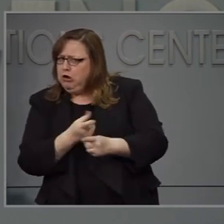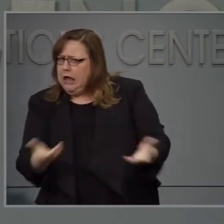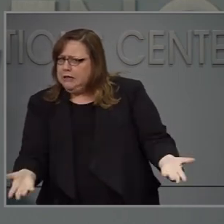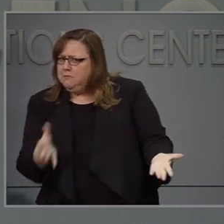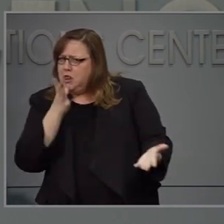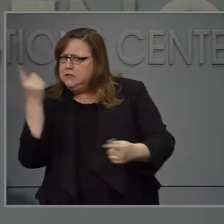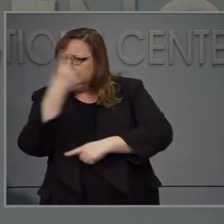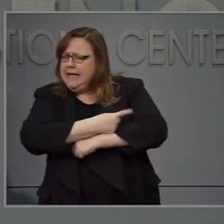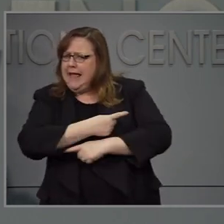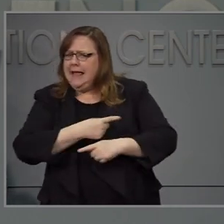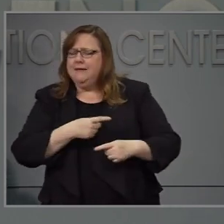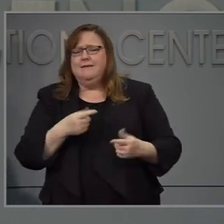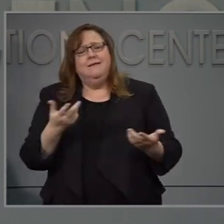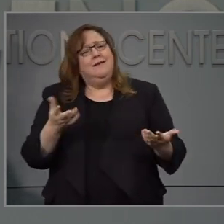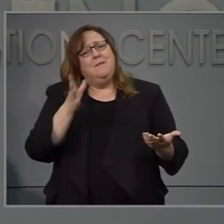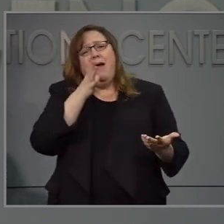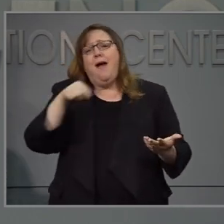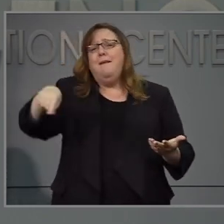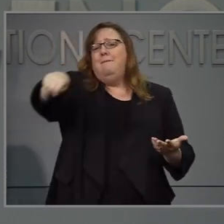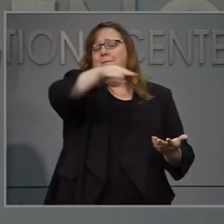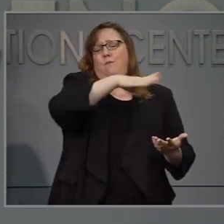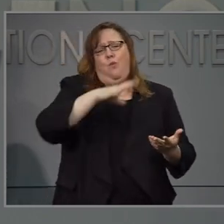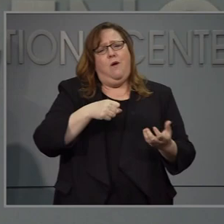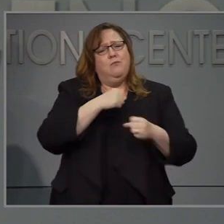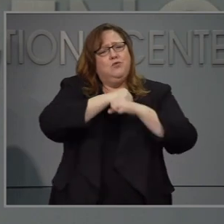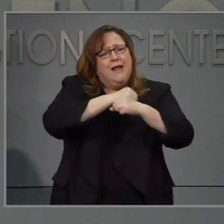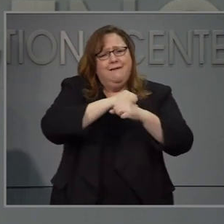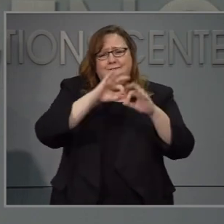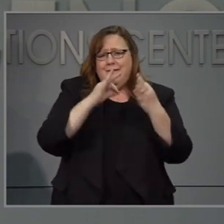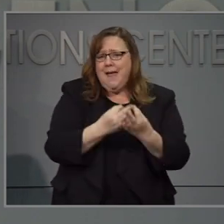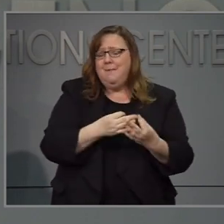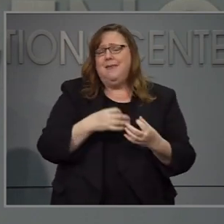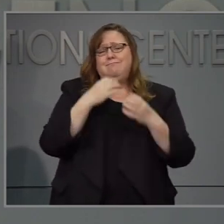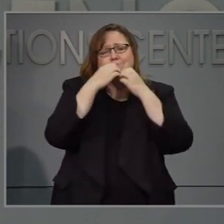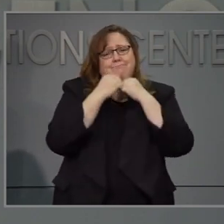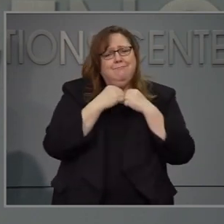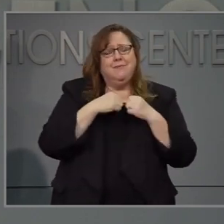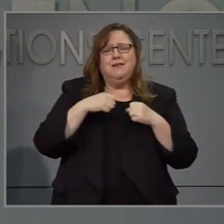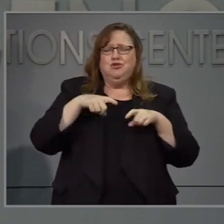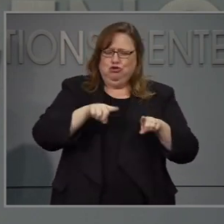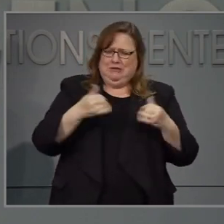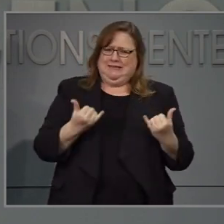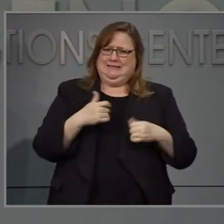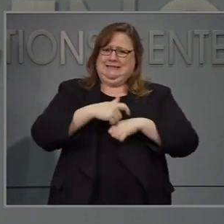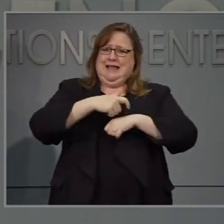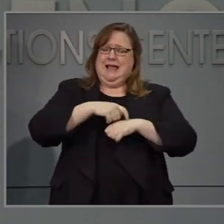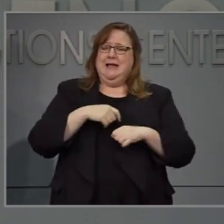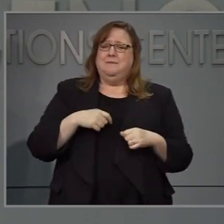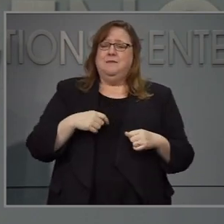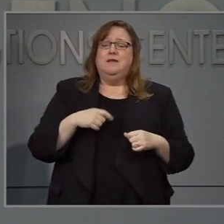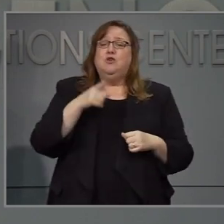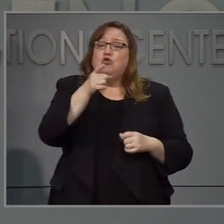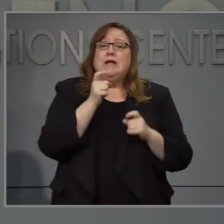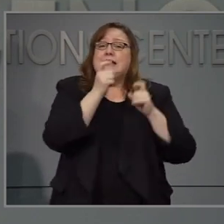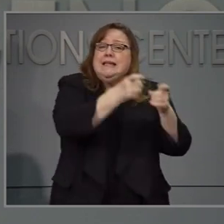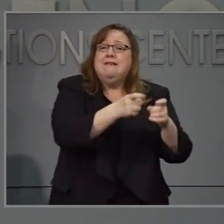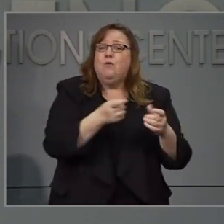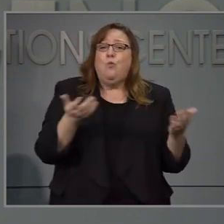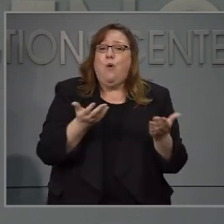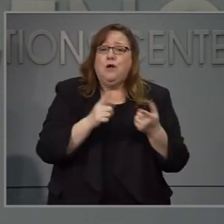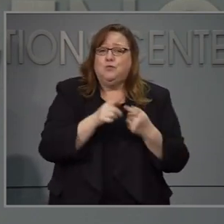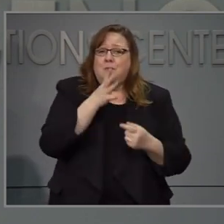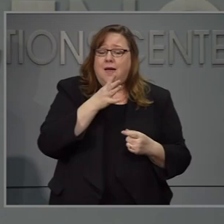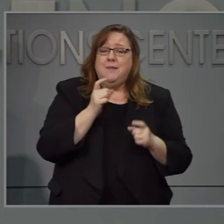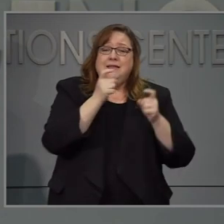hago sentir un poco culpables. Yo sé que todos queremos proteger a nuestras familias y nuestros seres queridos en este momento difícil. Uno de los obsequios